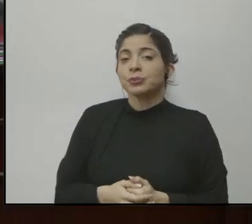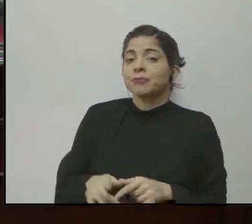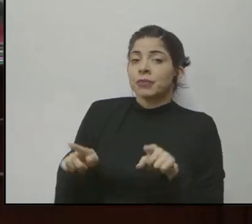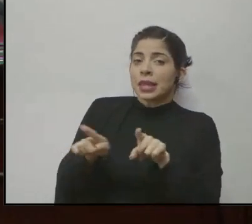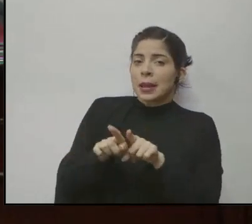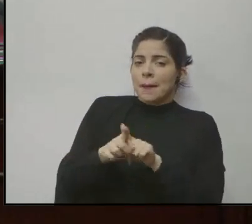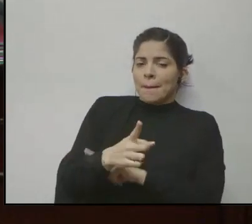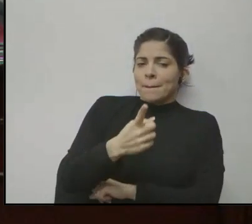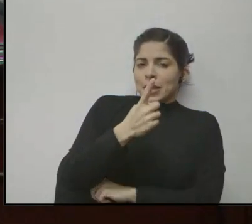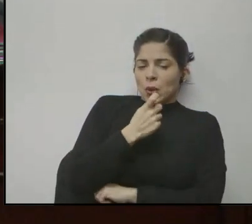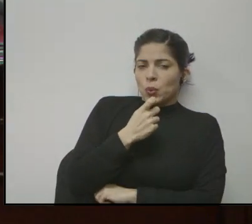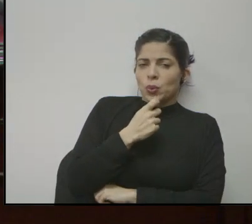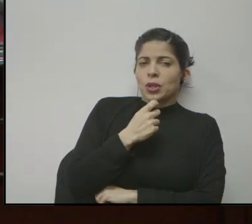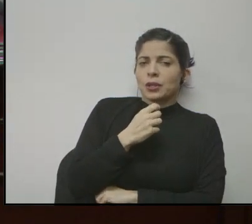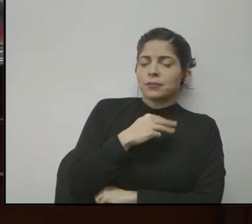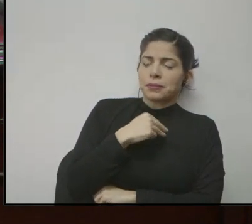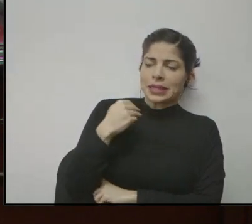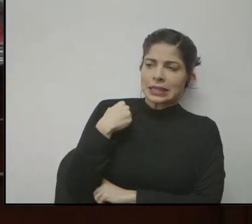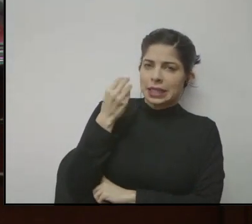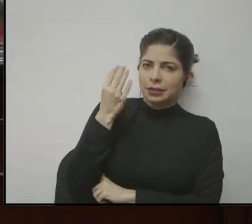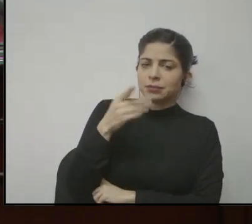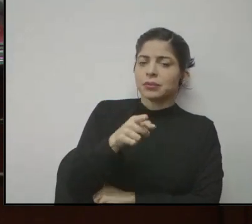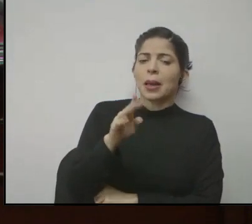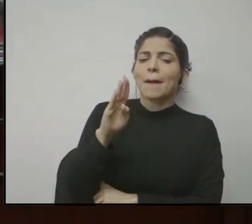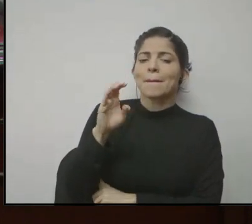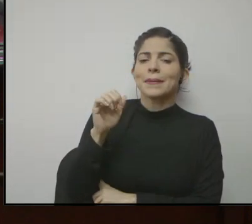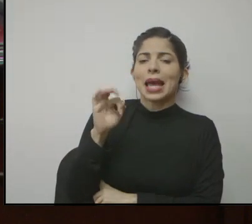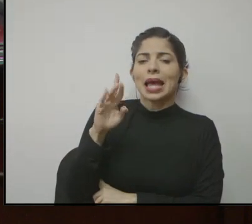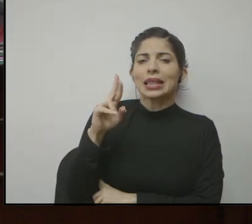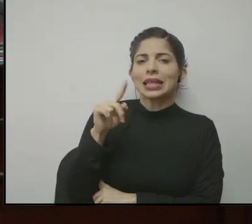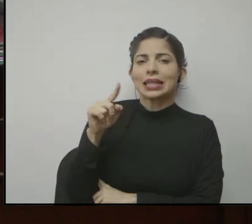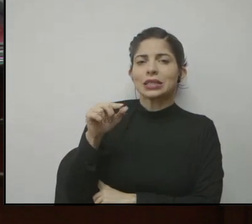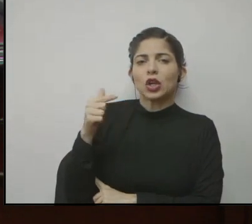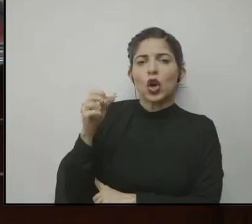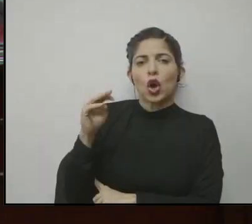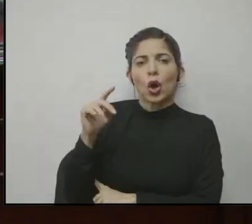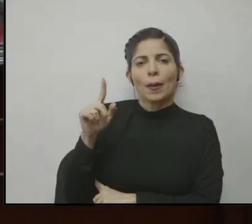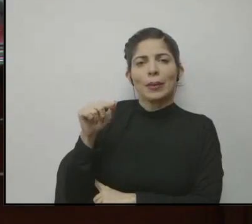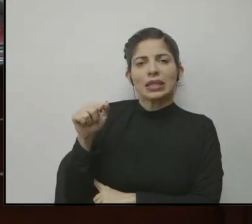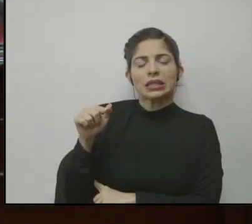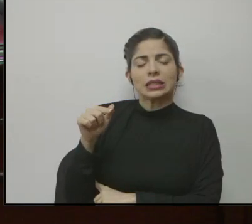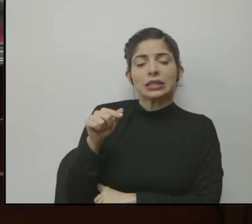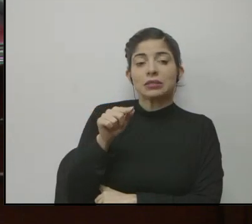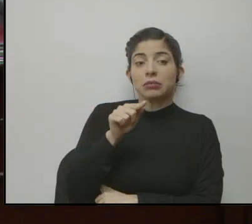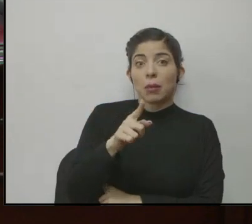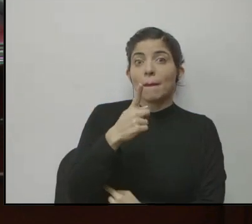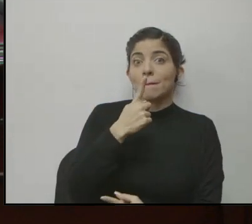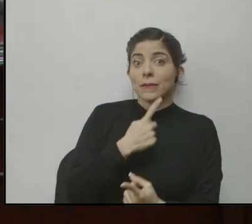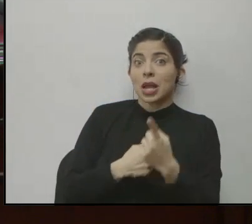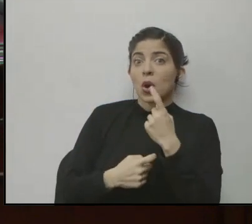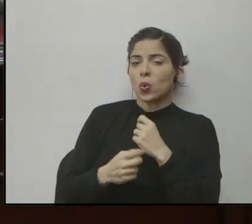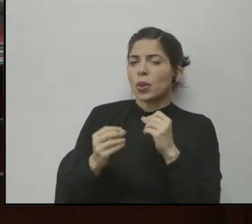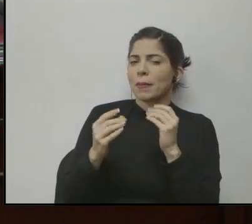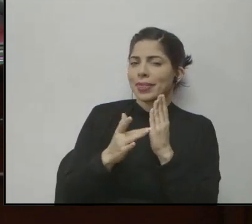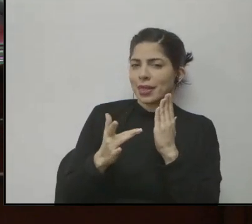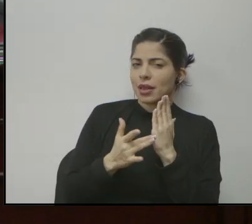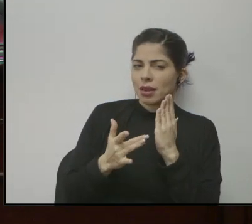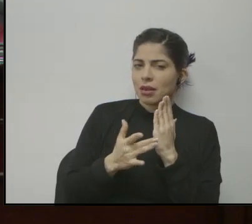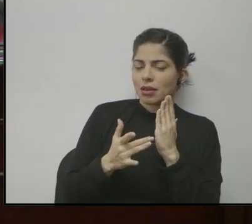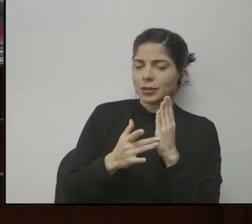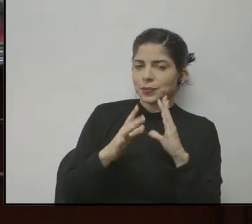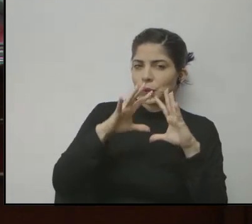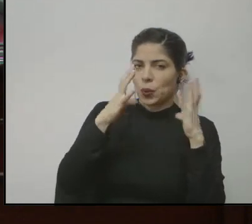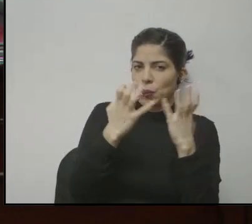También consulta, Ministra, Doña Beatriz Gómez cómo se va, y estas son preguntas más técnicas del mundo